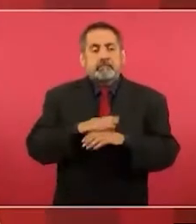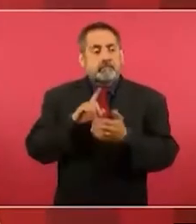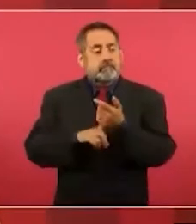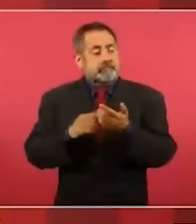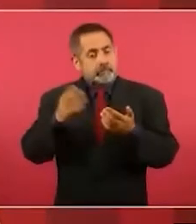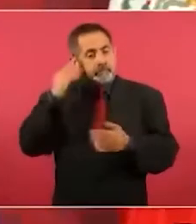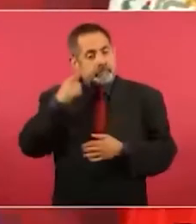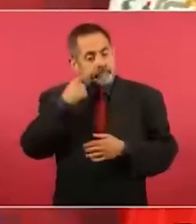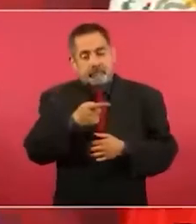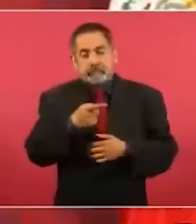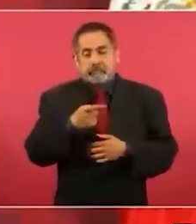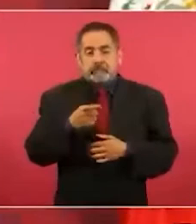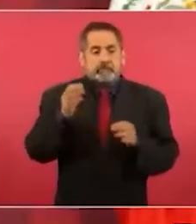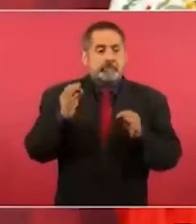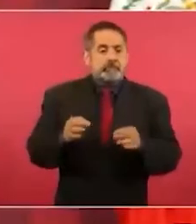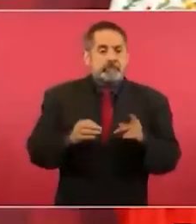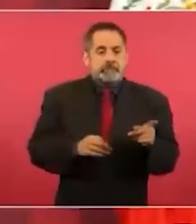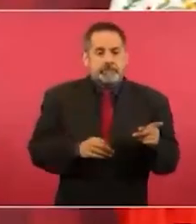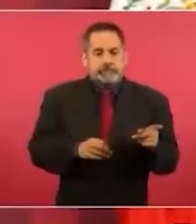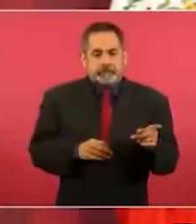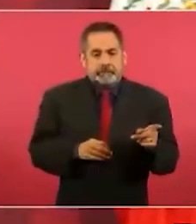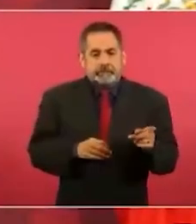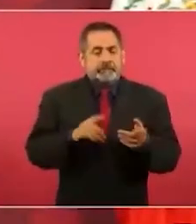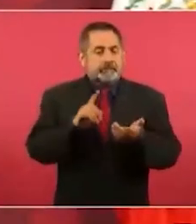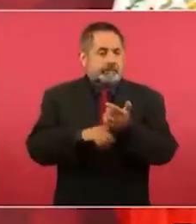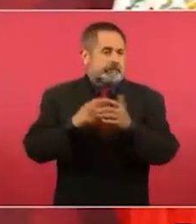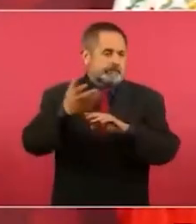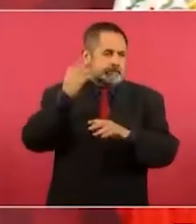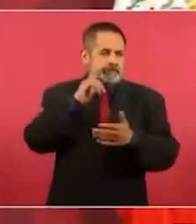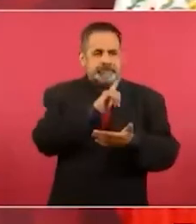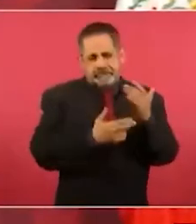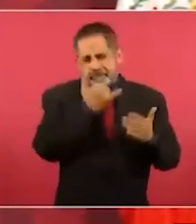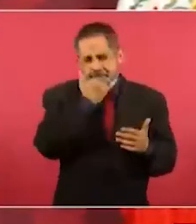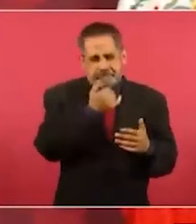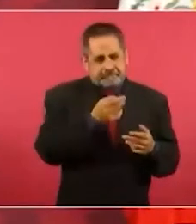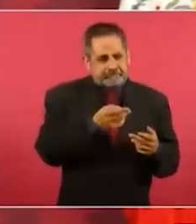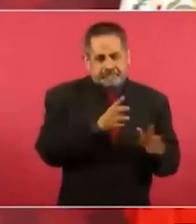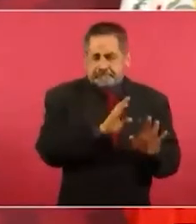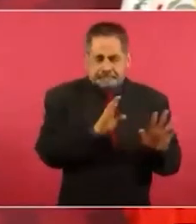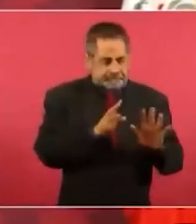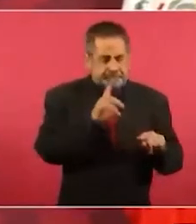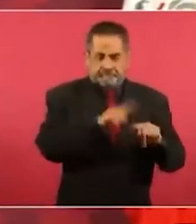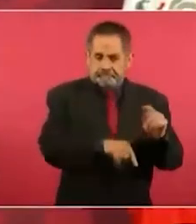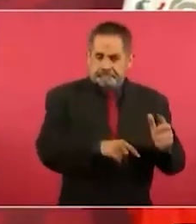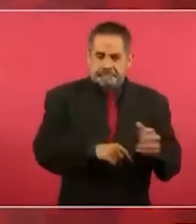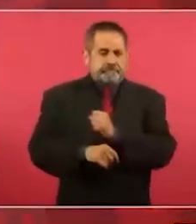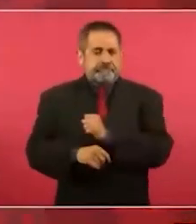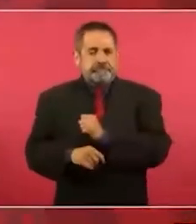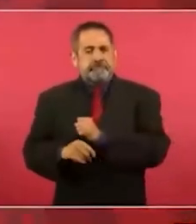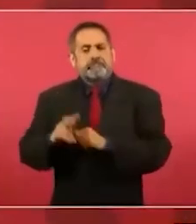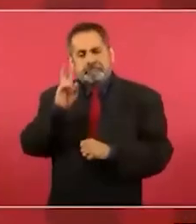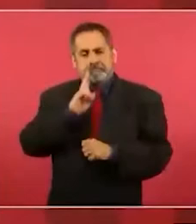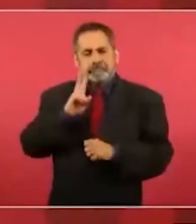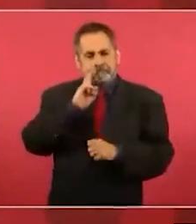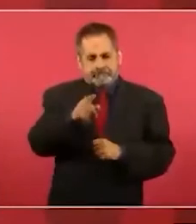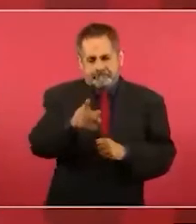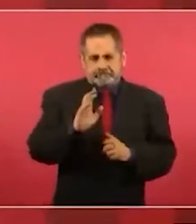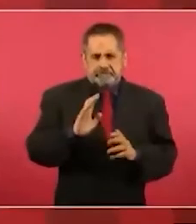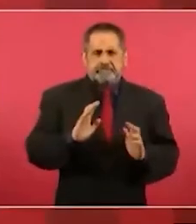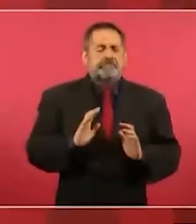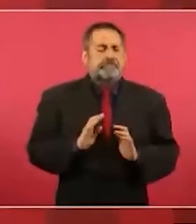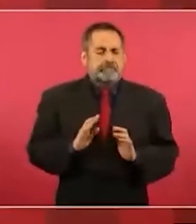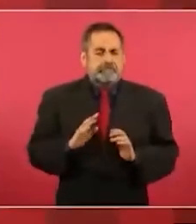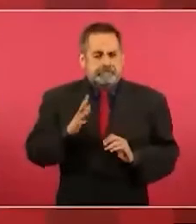Que Se obtuvieron De manera Ilícita Pero lo vamos A ver Y